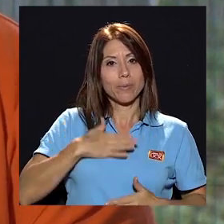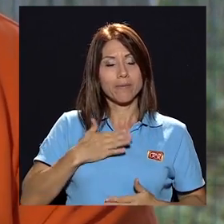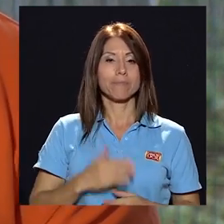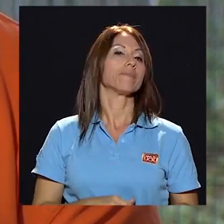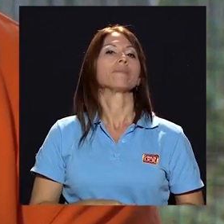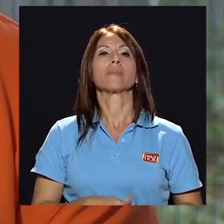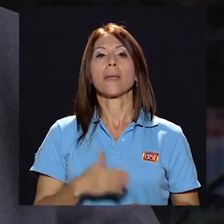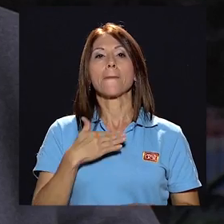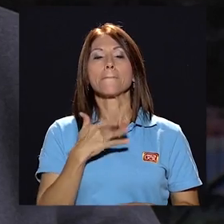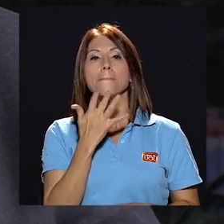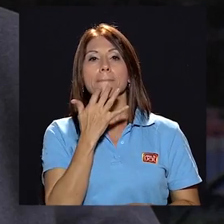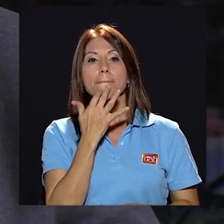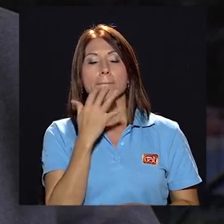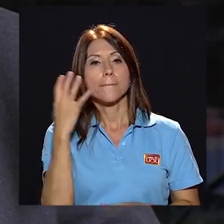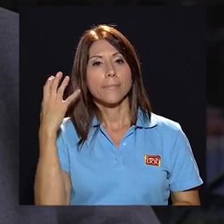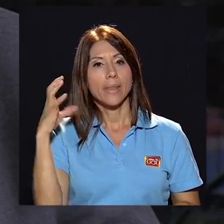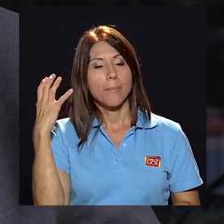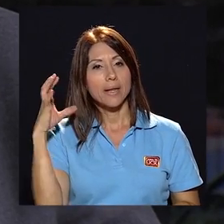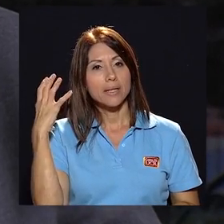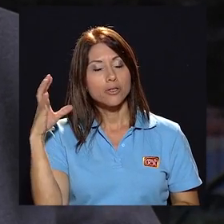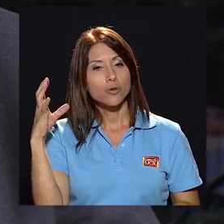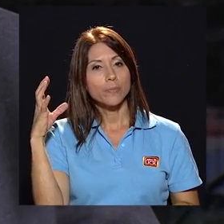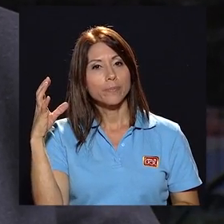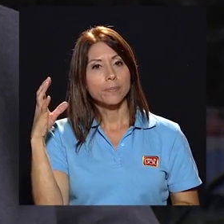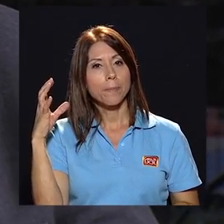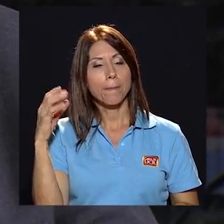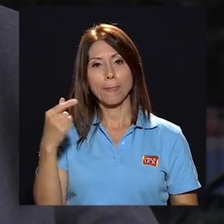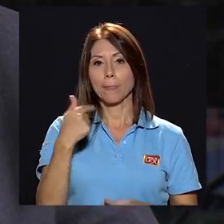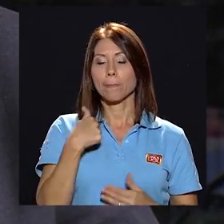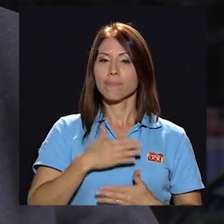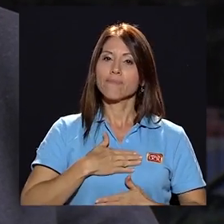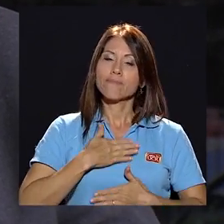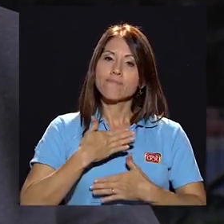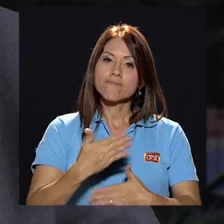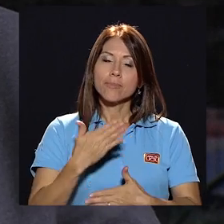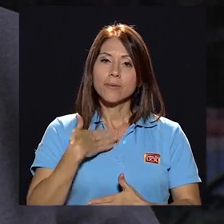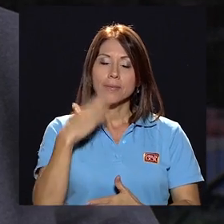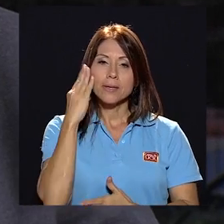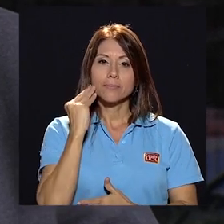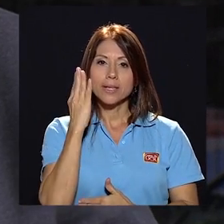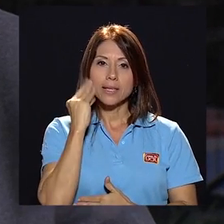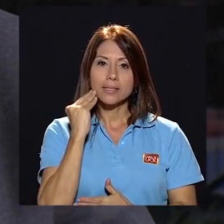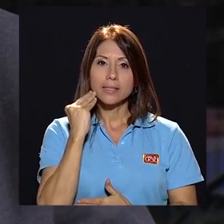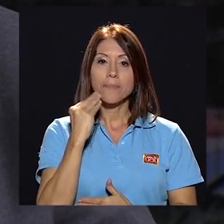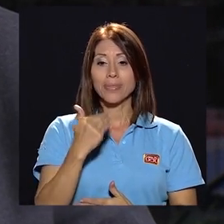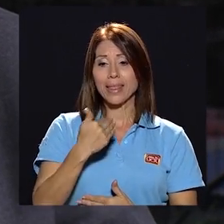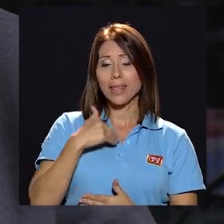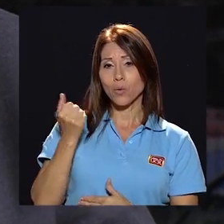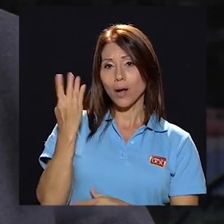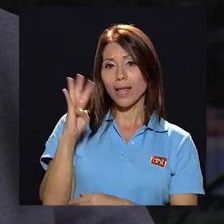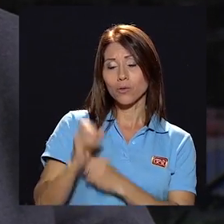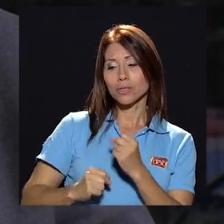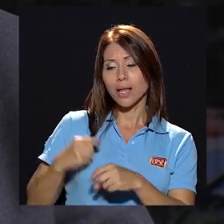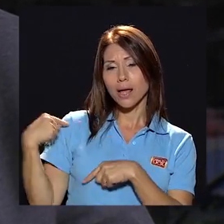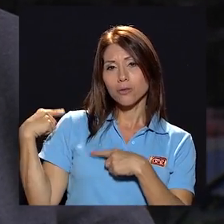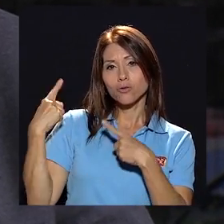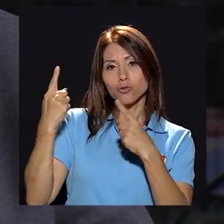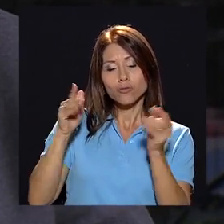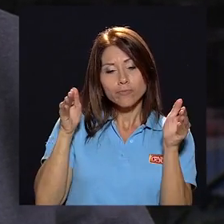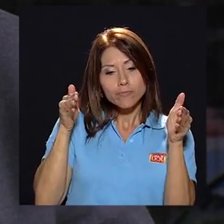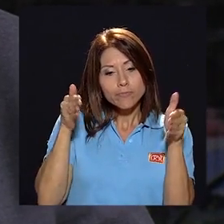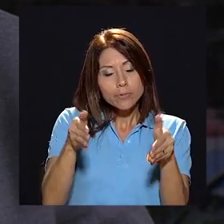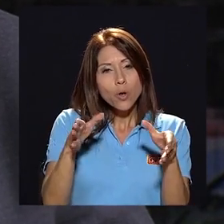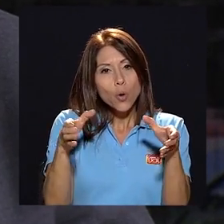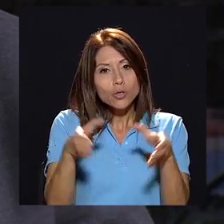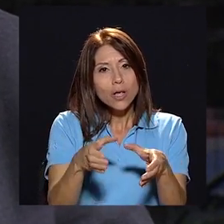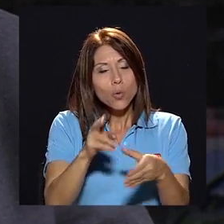por mi mi color es el color amarillo estoy ofreciendo mi experiencia tengo 14 años de estar en el